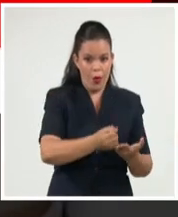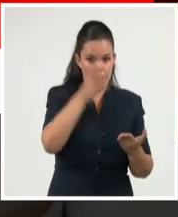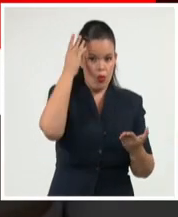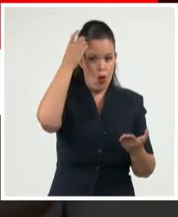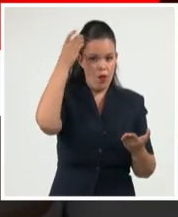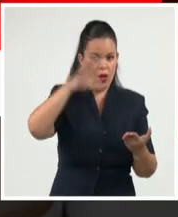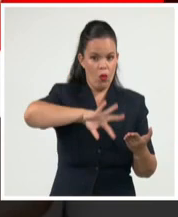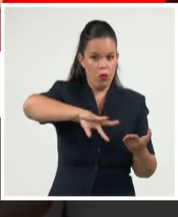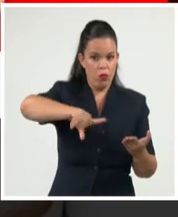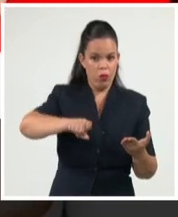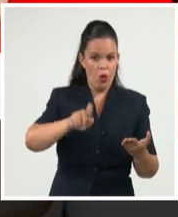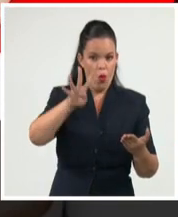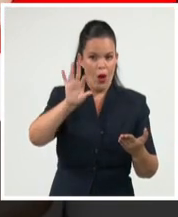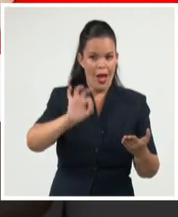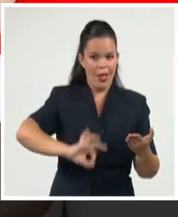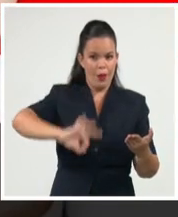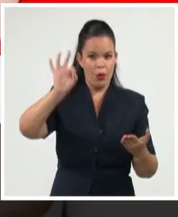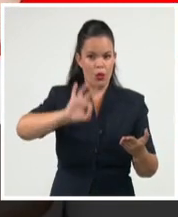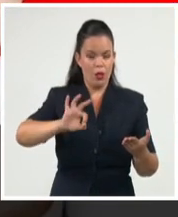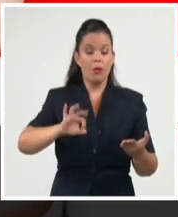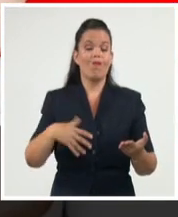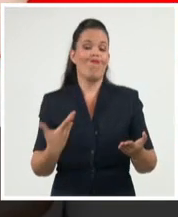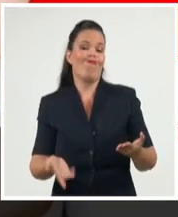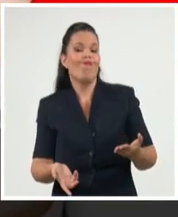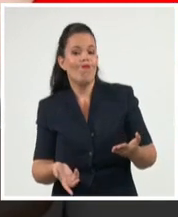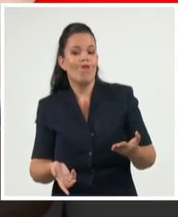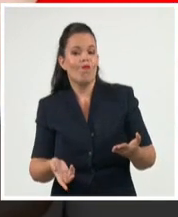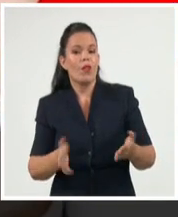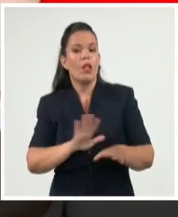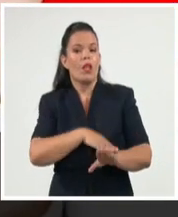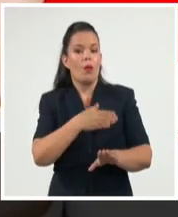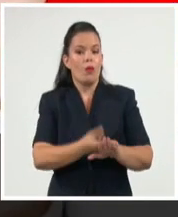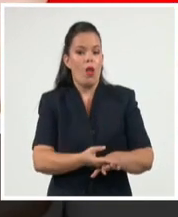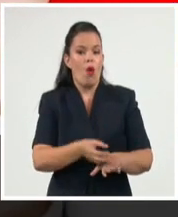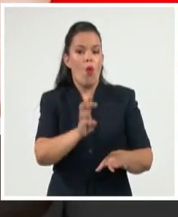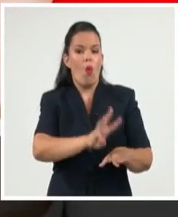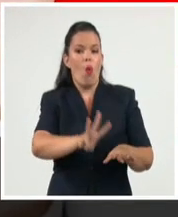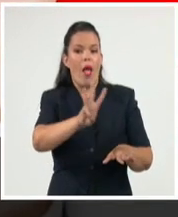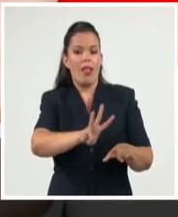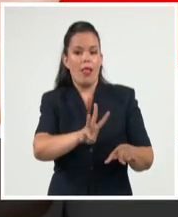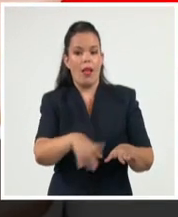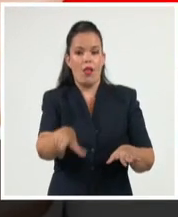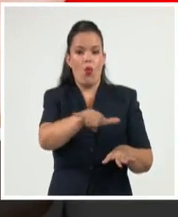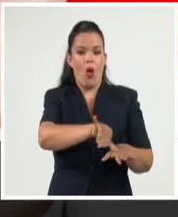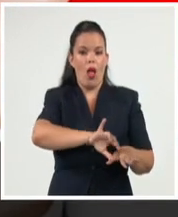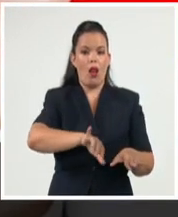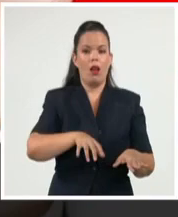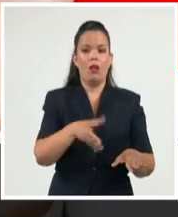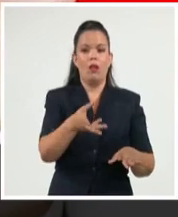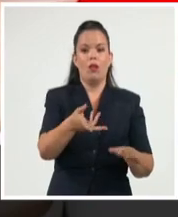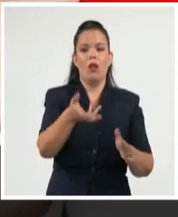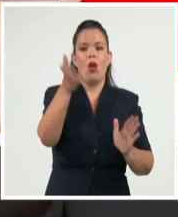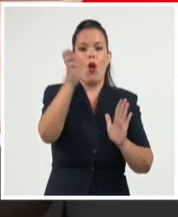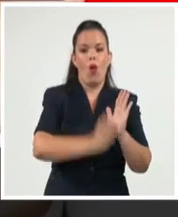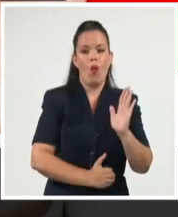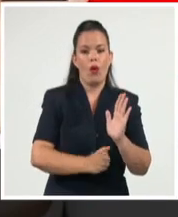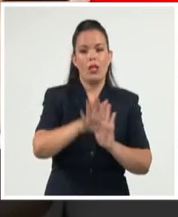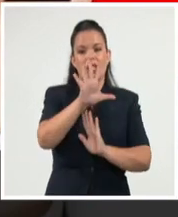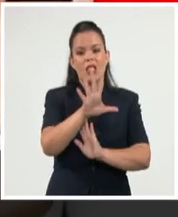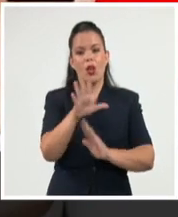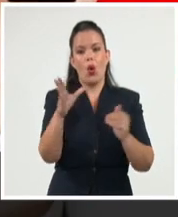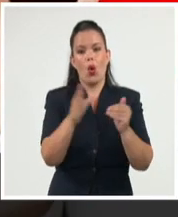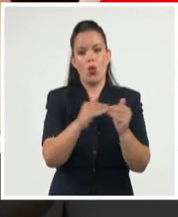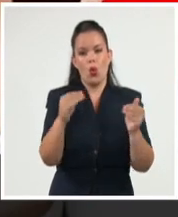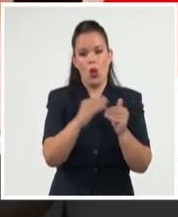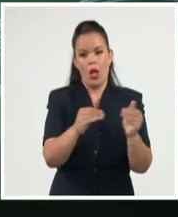explicó que Western Union cobraba al emisor de la remesa 5 dólares por cada 100 que se enviaban a Cuba como comisión